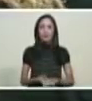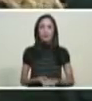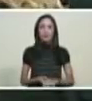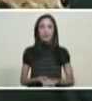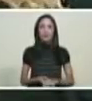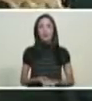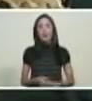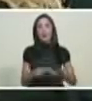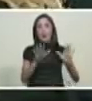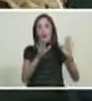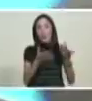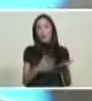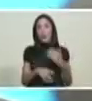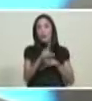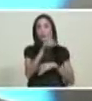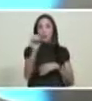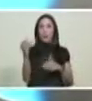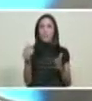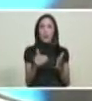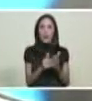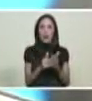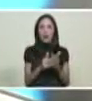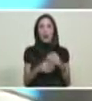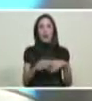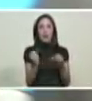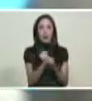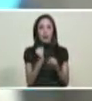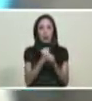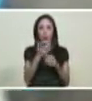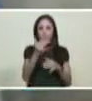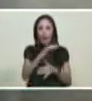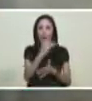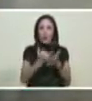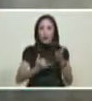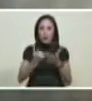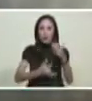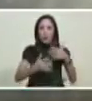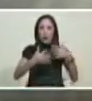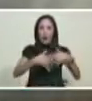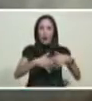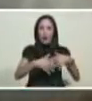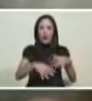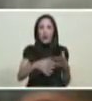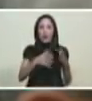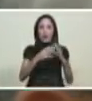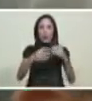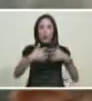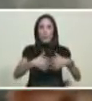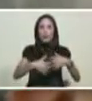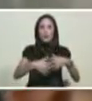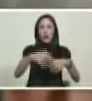100 mil trabajadores los 100 mil están inscritos en la caja de ahorro Will del PDVSA